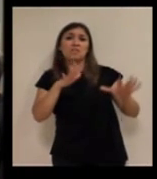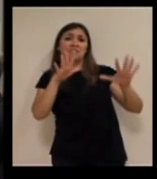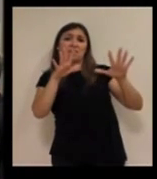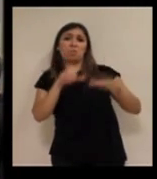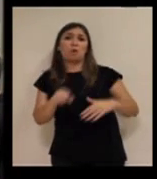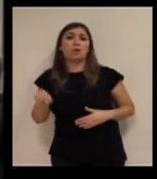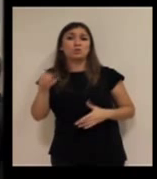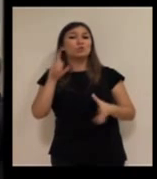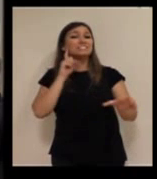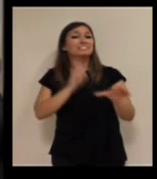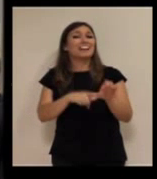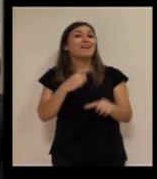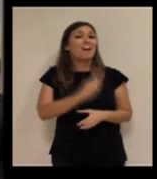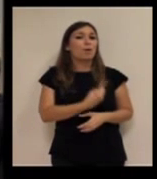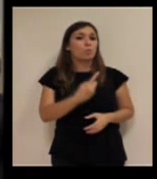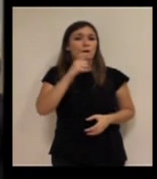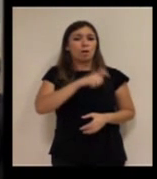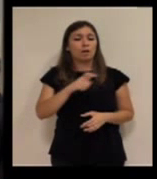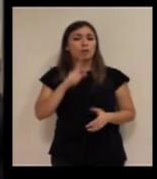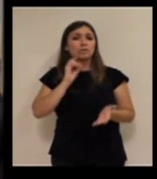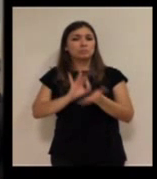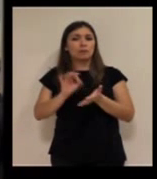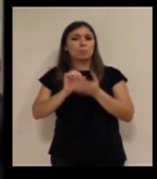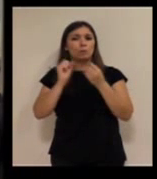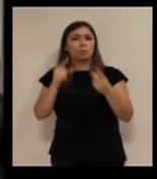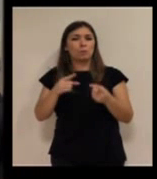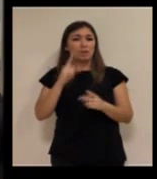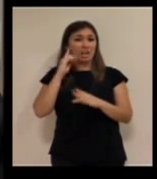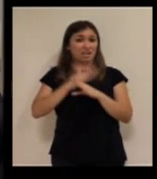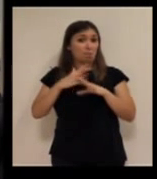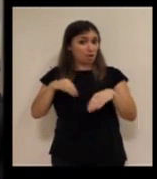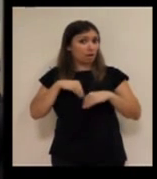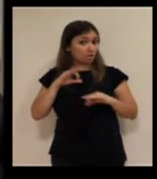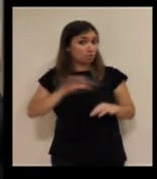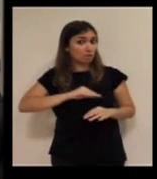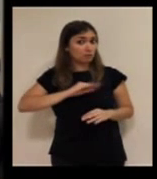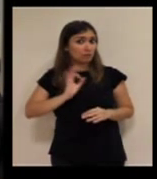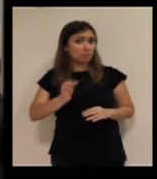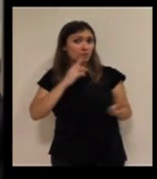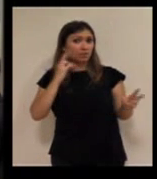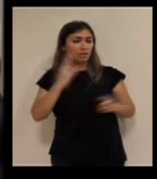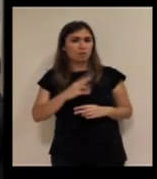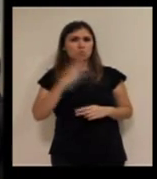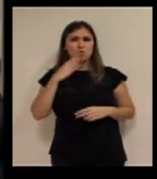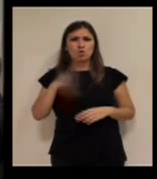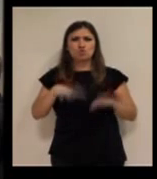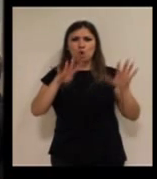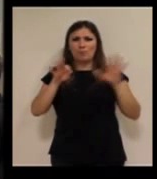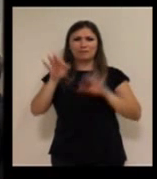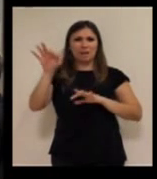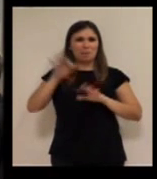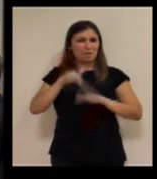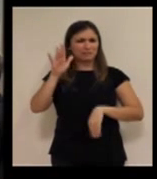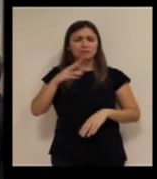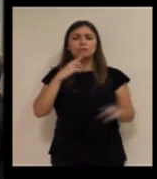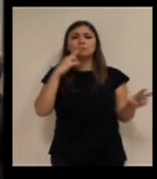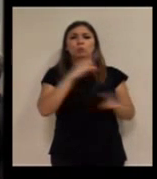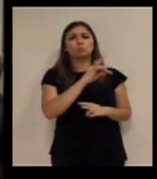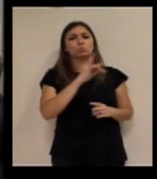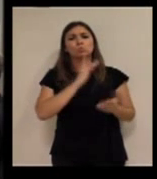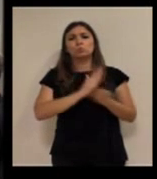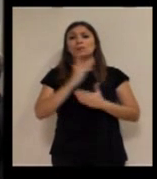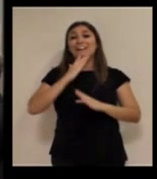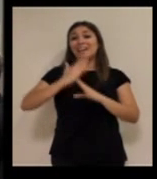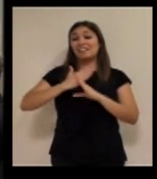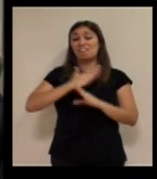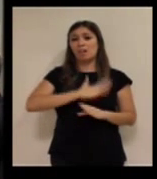años. 10 años de servicio por persona. Y además el grado de aceptación es enorme. Sí. 90 y pico por ciento. Y el nivel